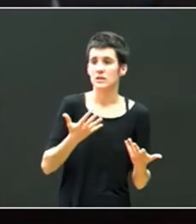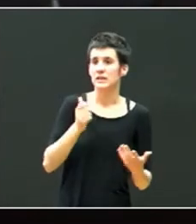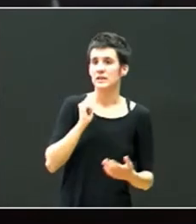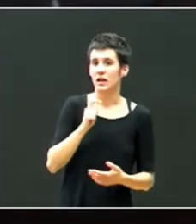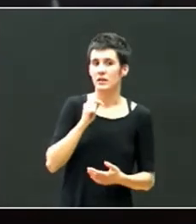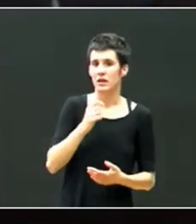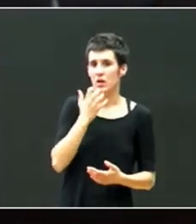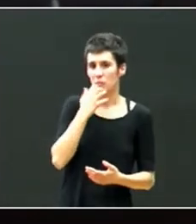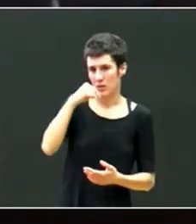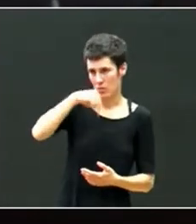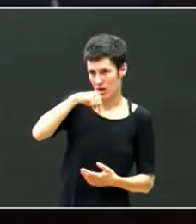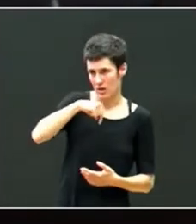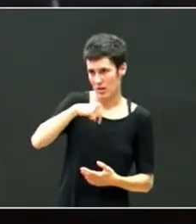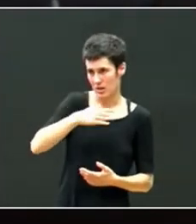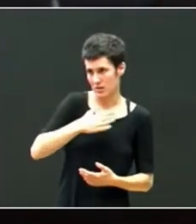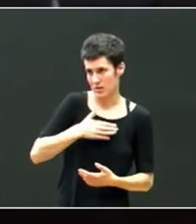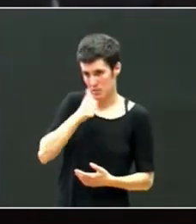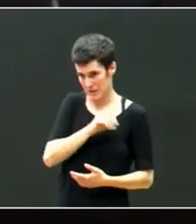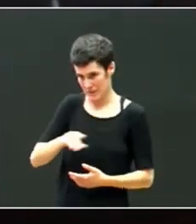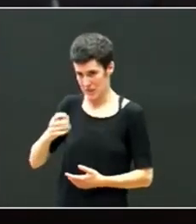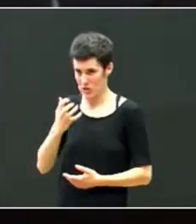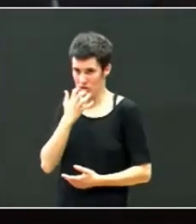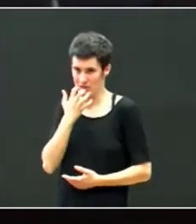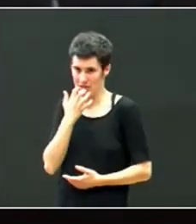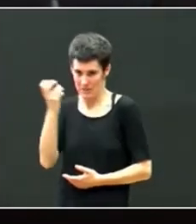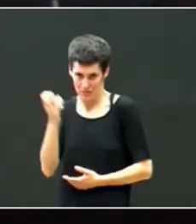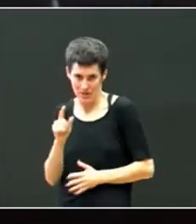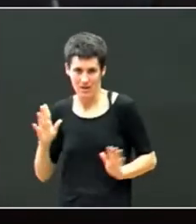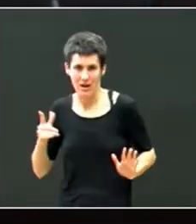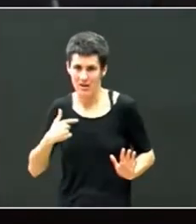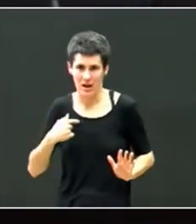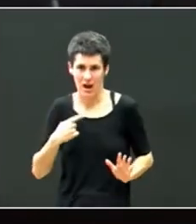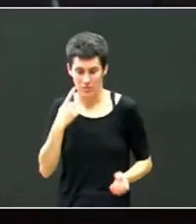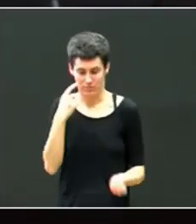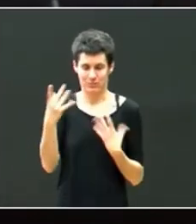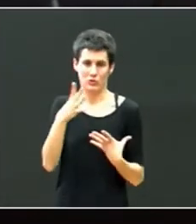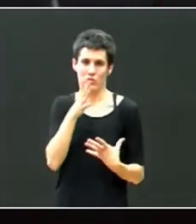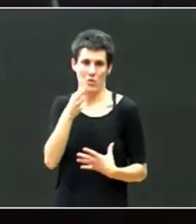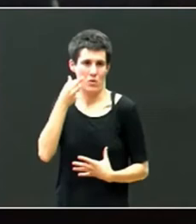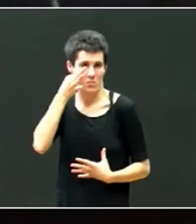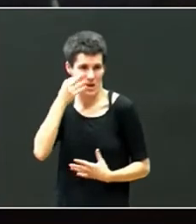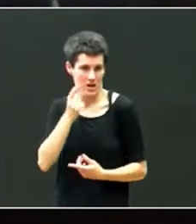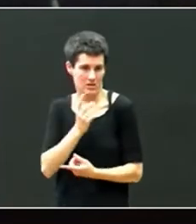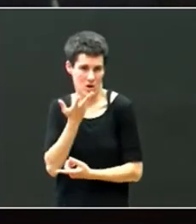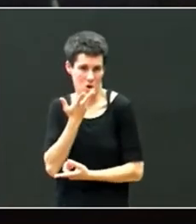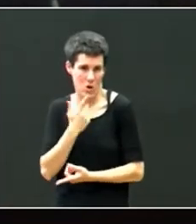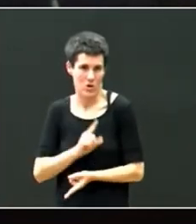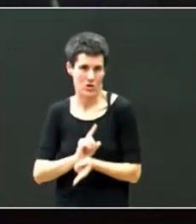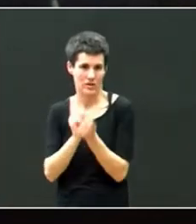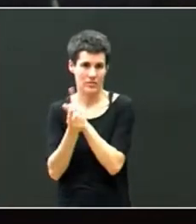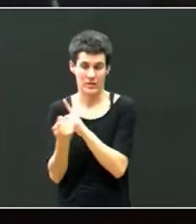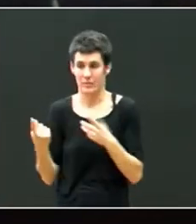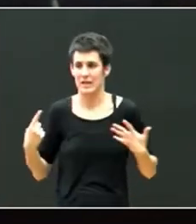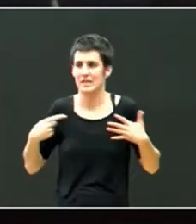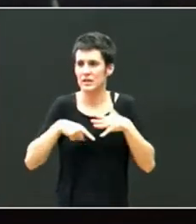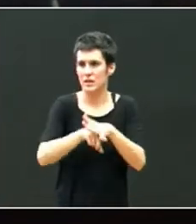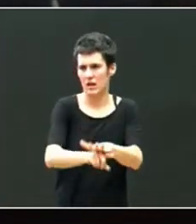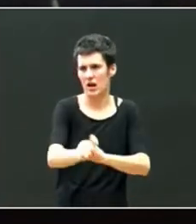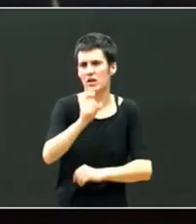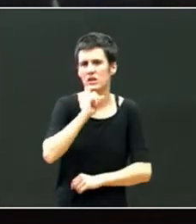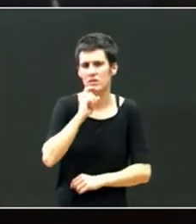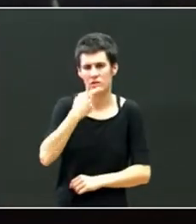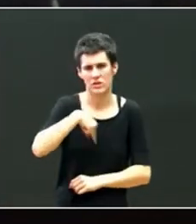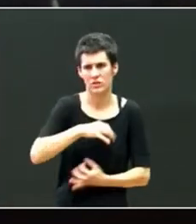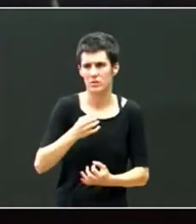aquí y si estuviera aquí uno de mis niños resaltaría inmediatamente por su color de piel integrar eso es difícil tenemos que tener esa empatía y tenemos que ser